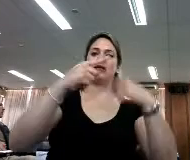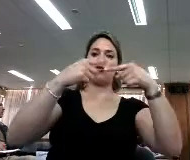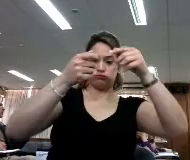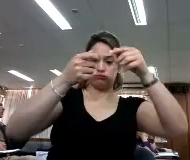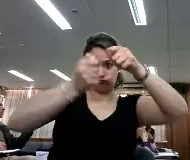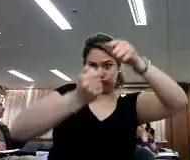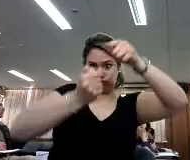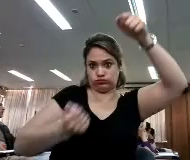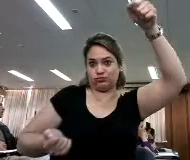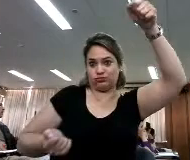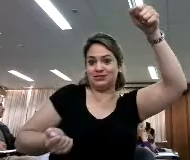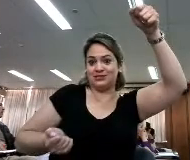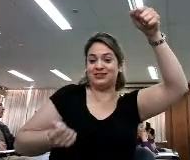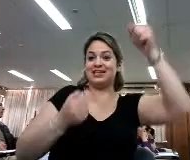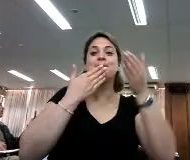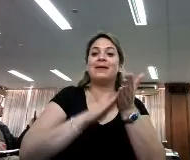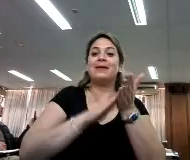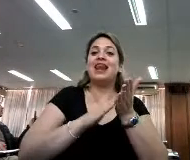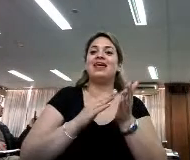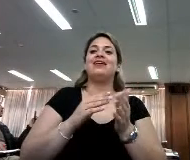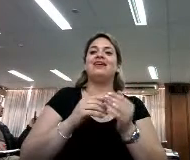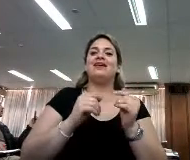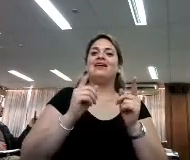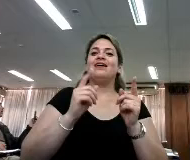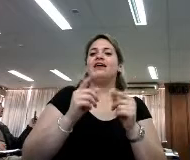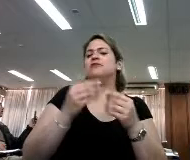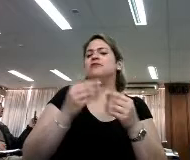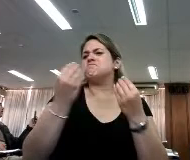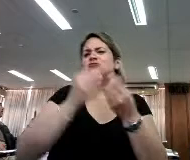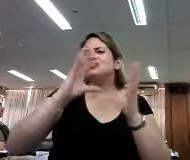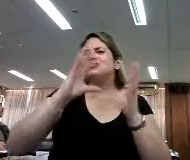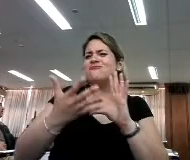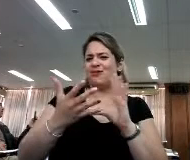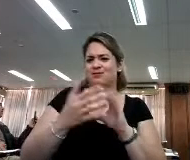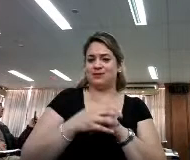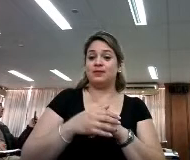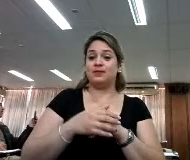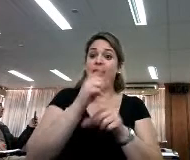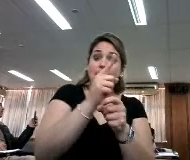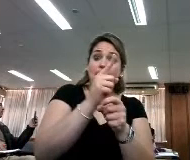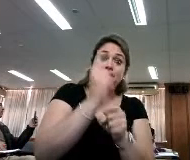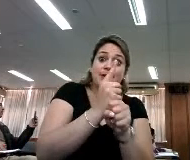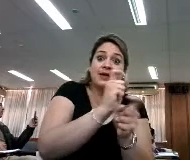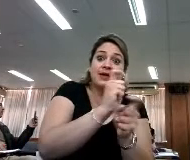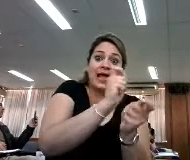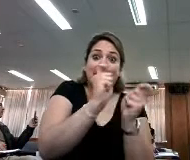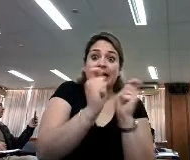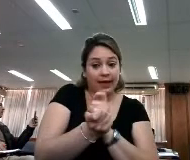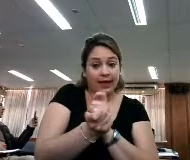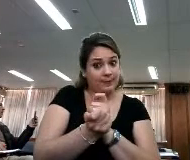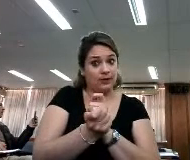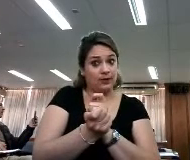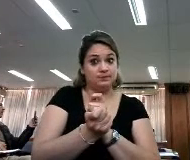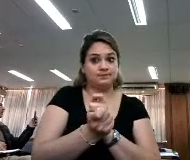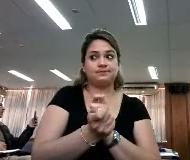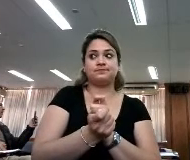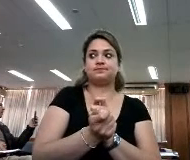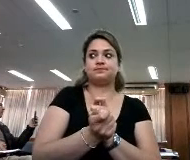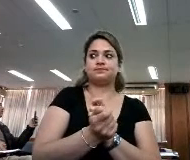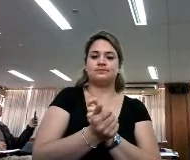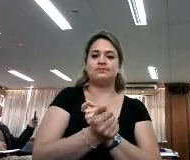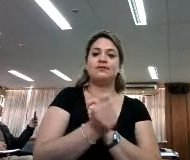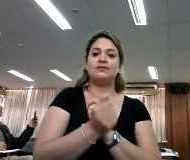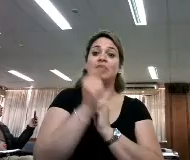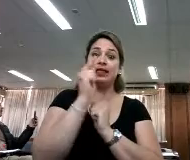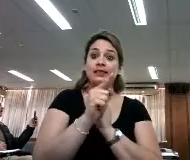pergamino y tenemos los codis. Primera mutación, donde